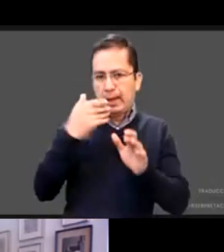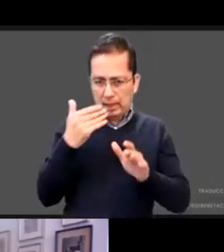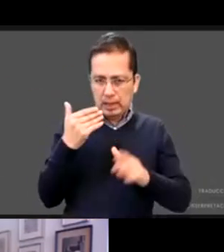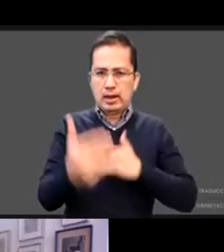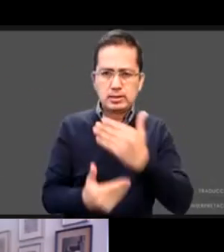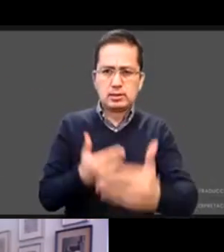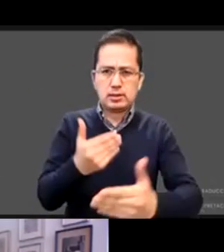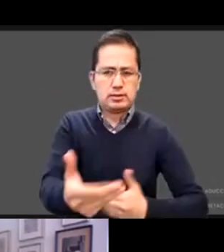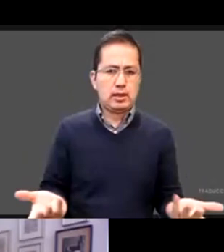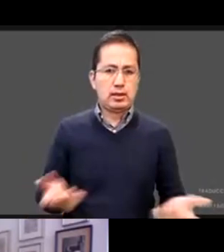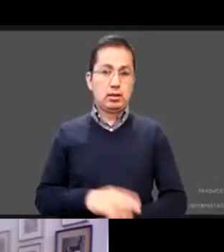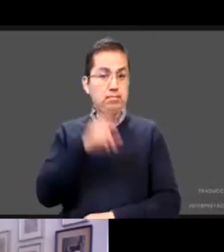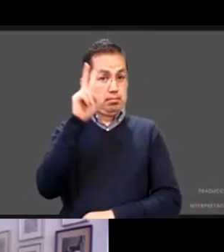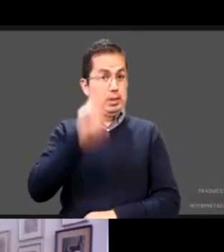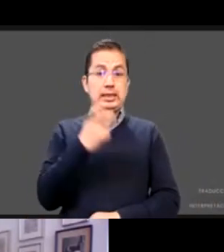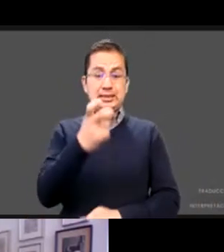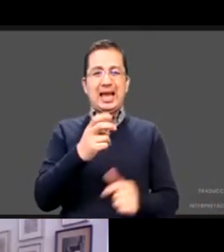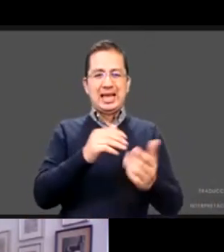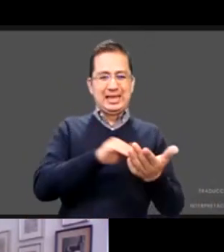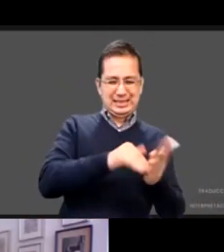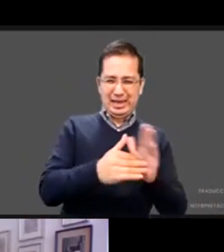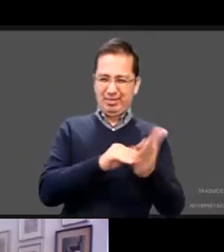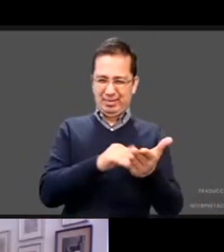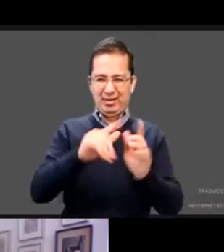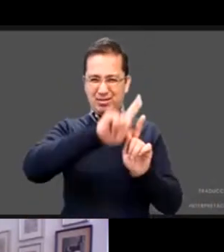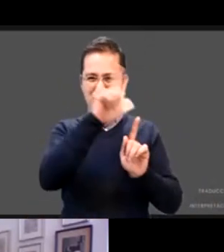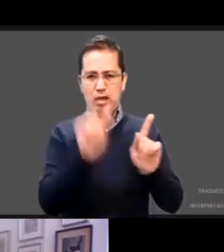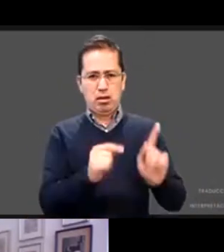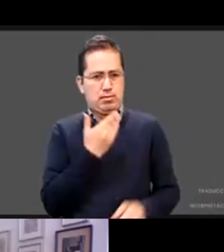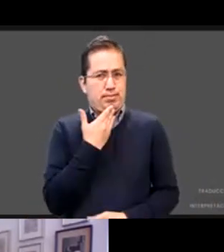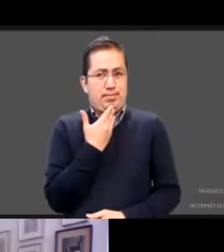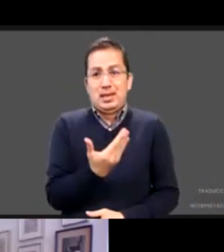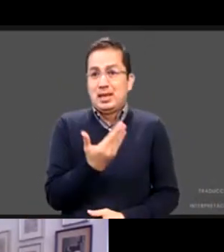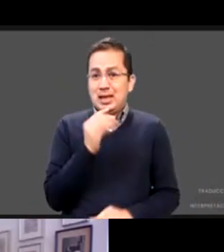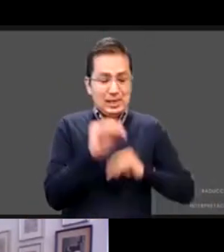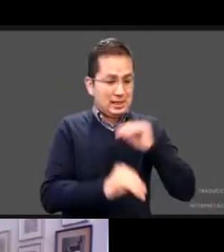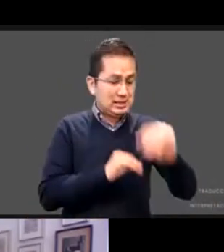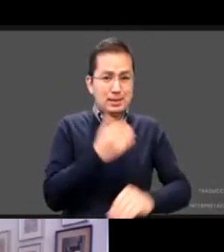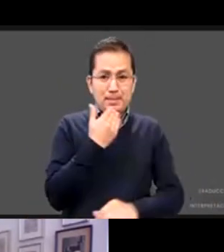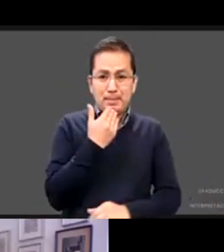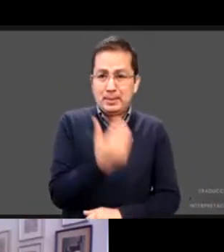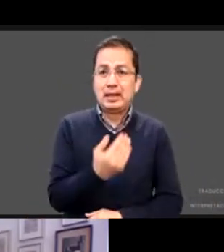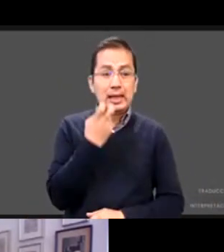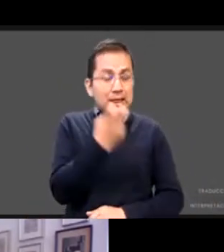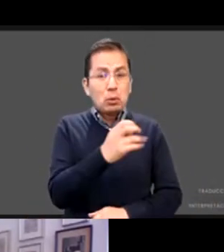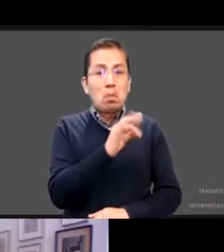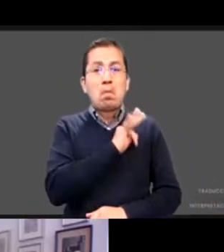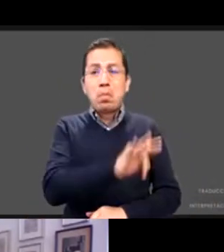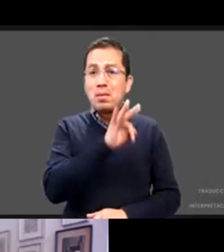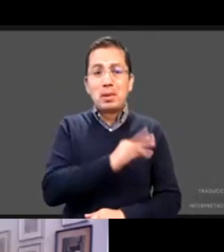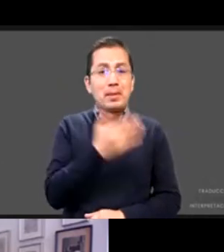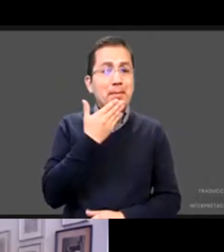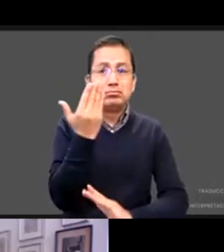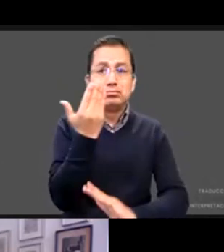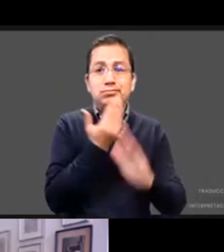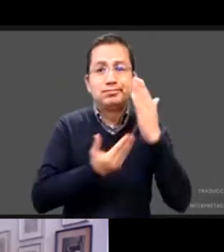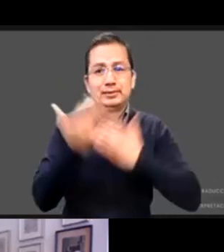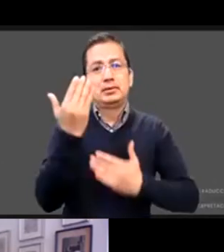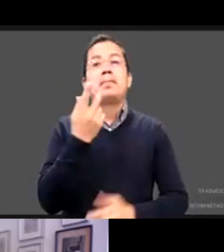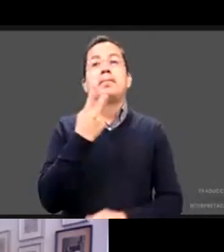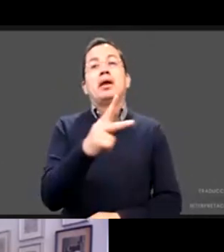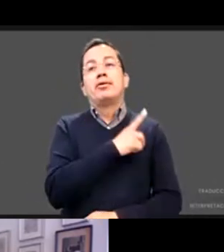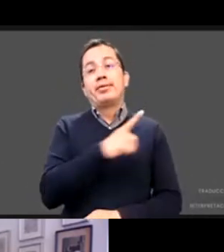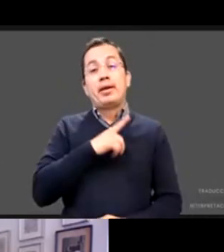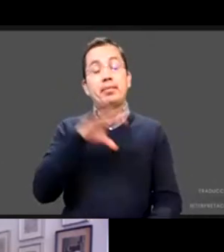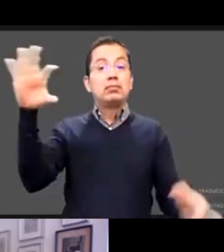muy bien hecha está muy padrísima y nosotros le vemos muchísimo potencial pero hay que cuidar los recursos